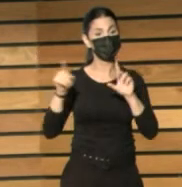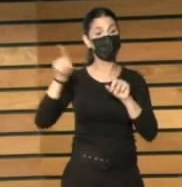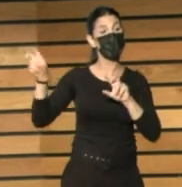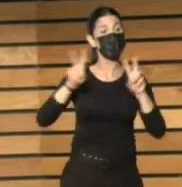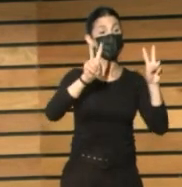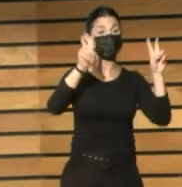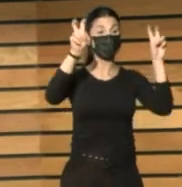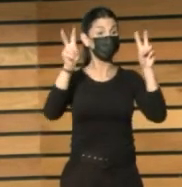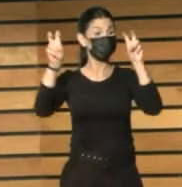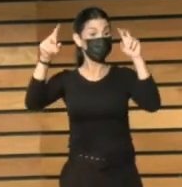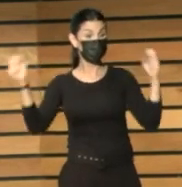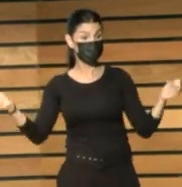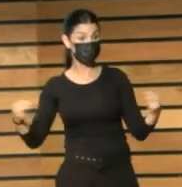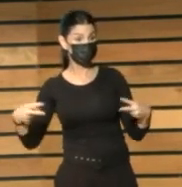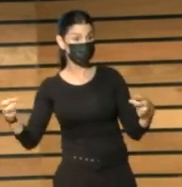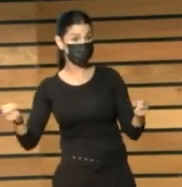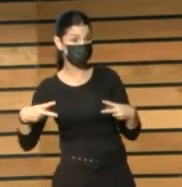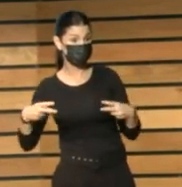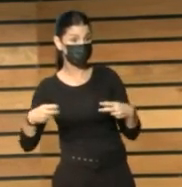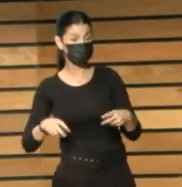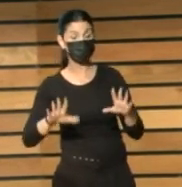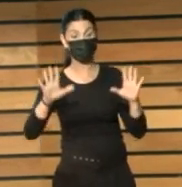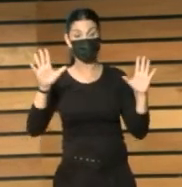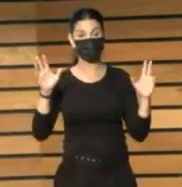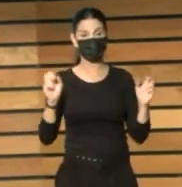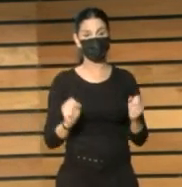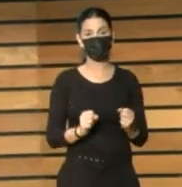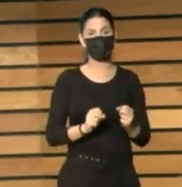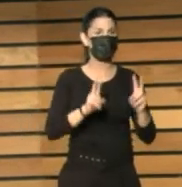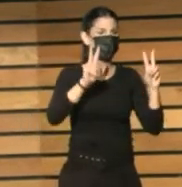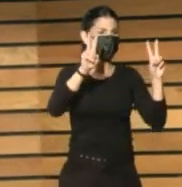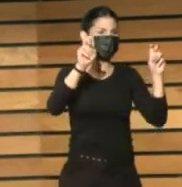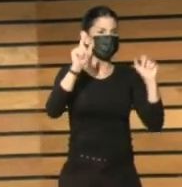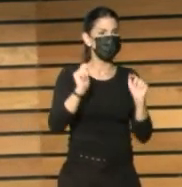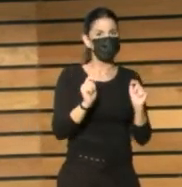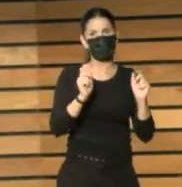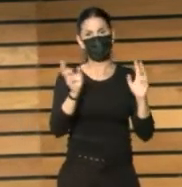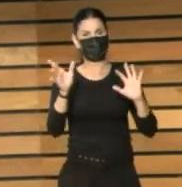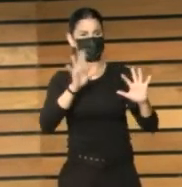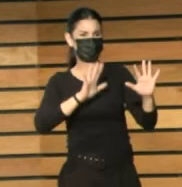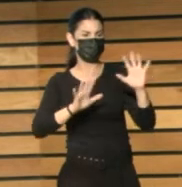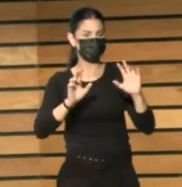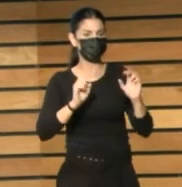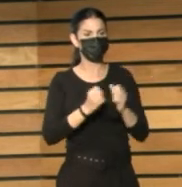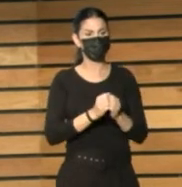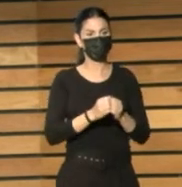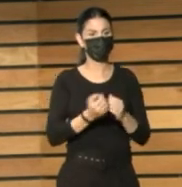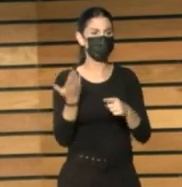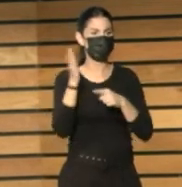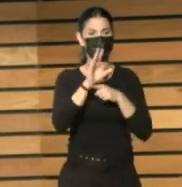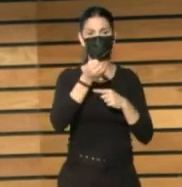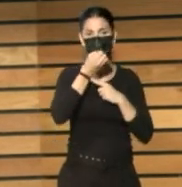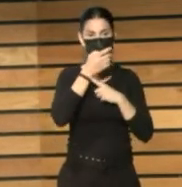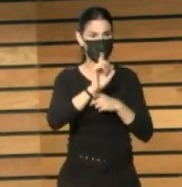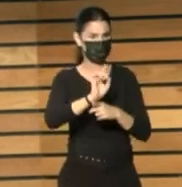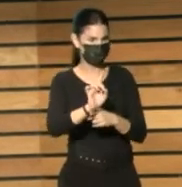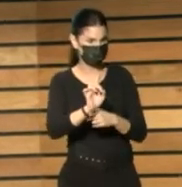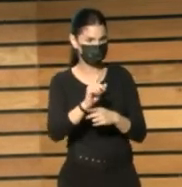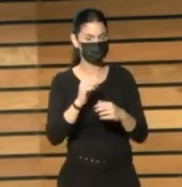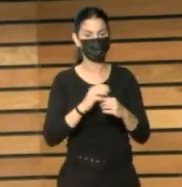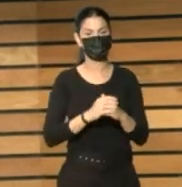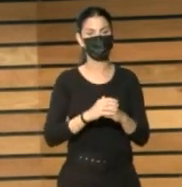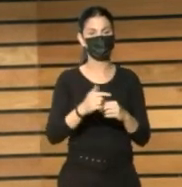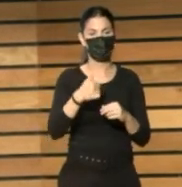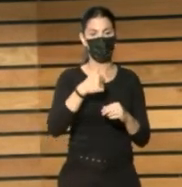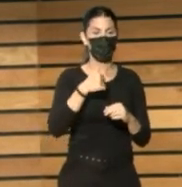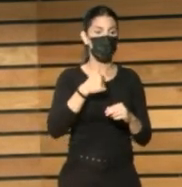títulos y los subtítulos. No los he puesto catalogóficamente con título 2.subtítulo, porque no quedaba bien para la presentación. Pero lo sé hacer, ¿eh? Yo